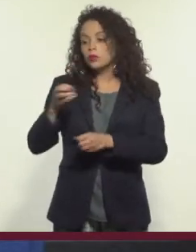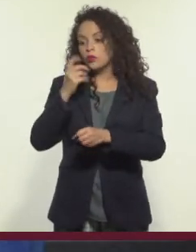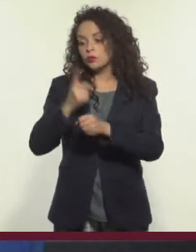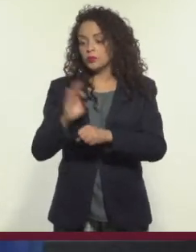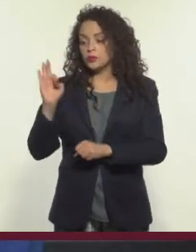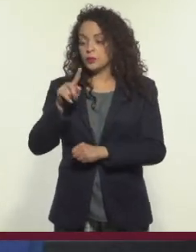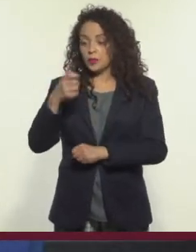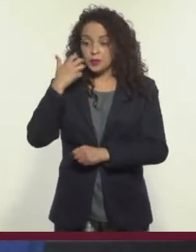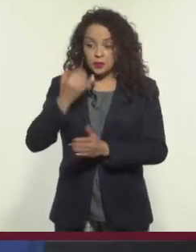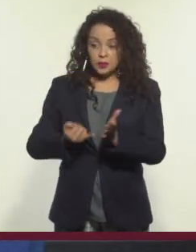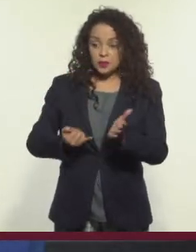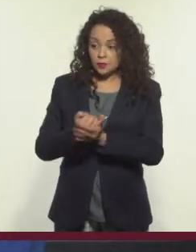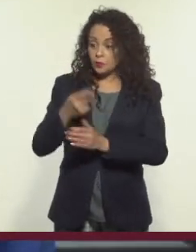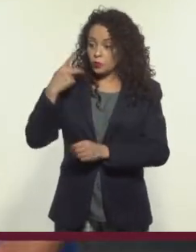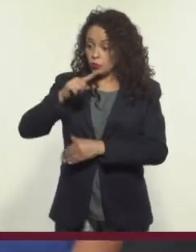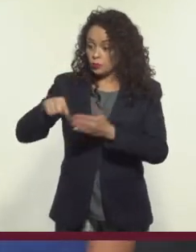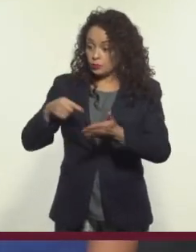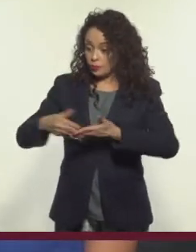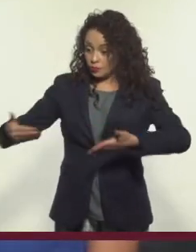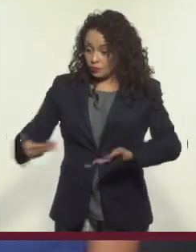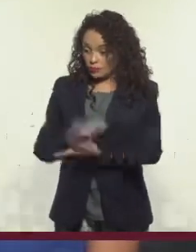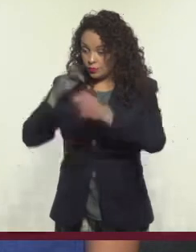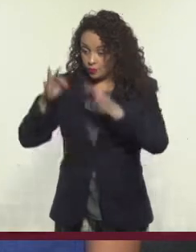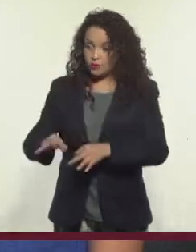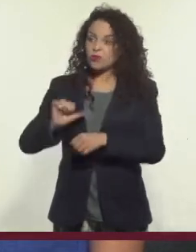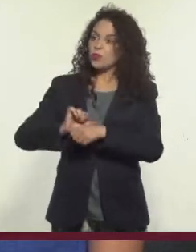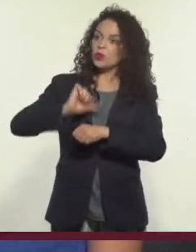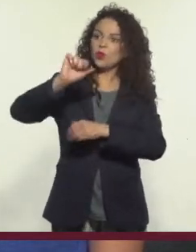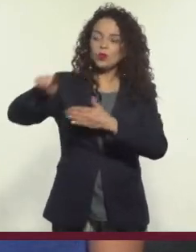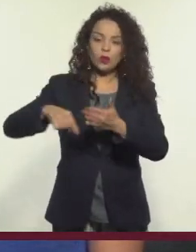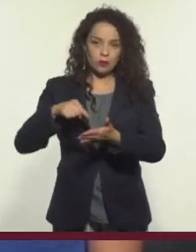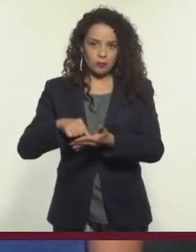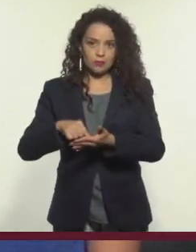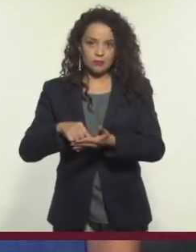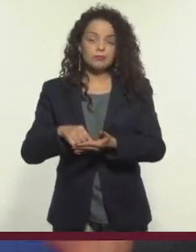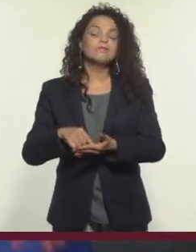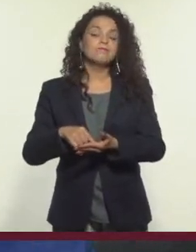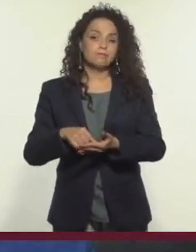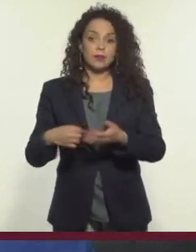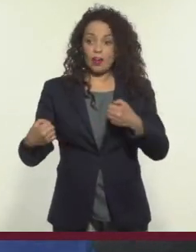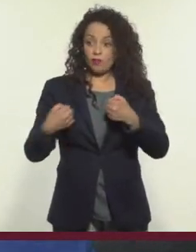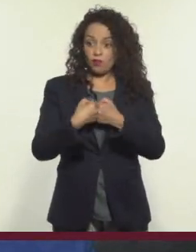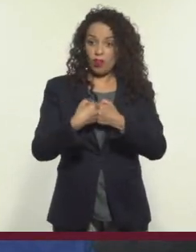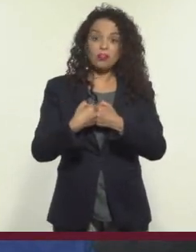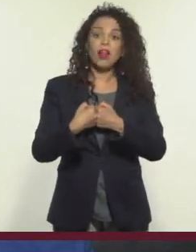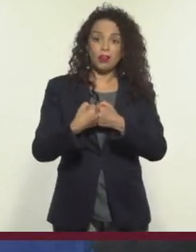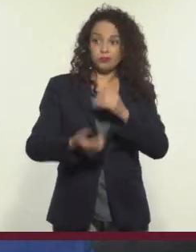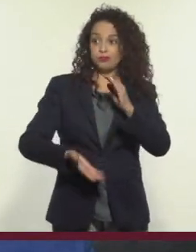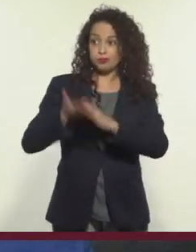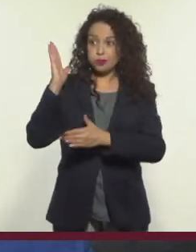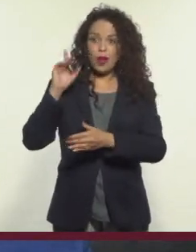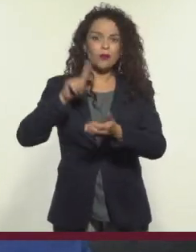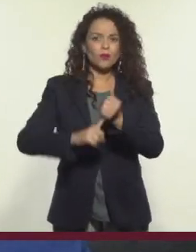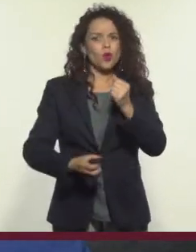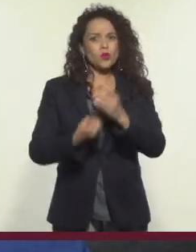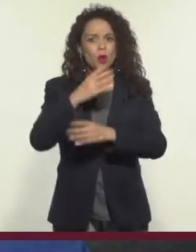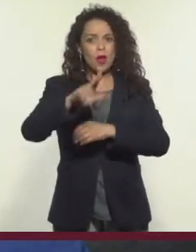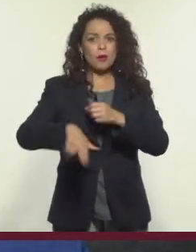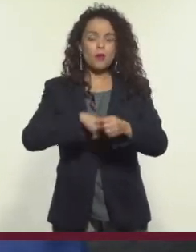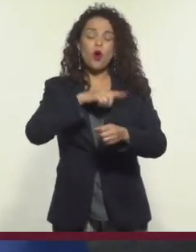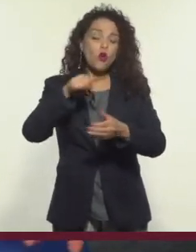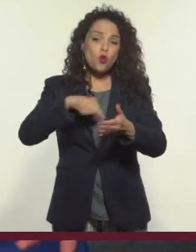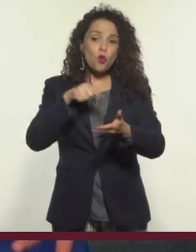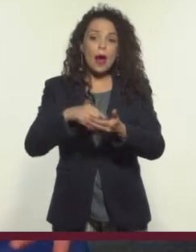deciden salir de su hogar de origen. Y es que si reflexionamos profundamente, al salir de sus fronteras y llegar a un nuevo lugar,